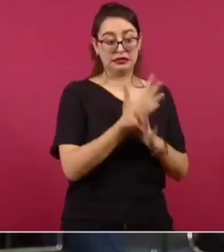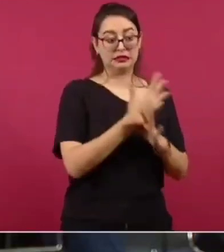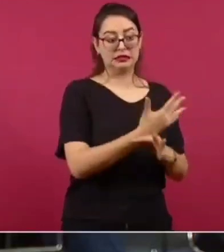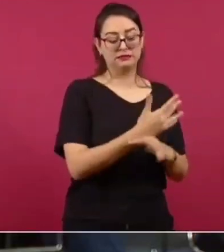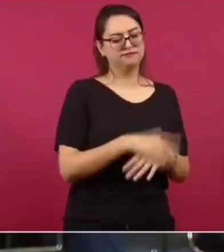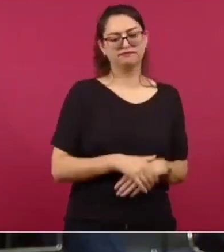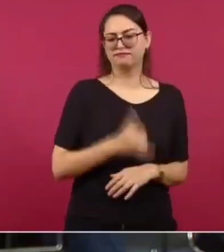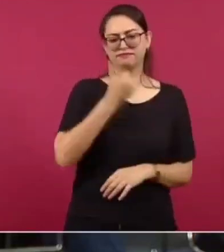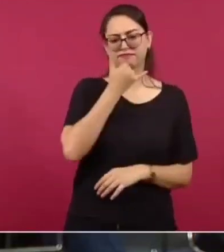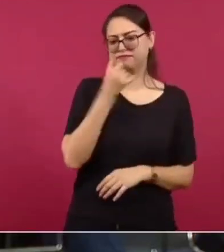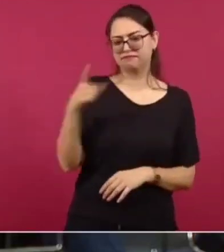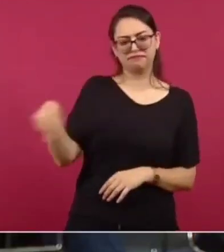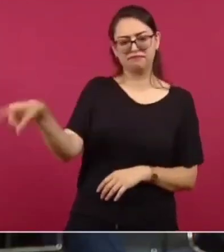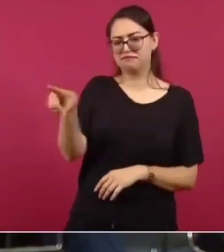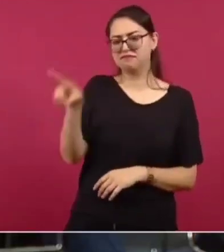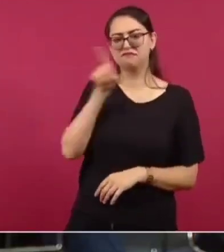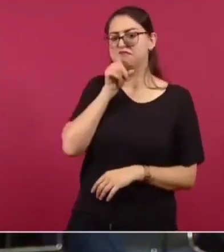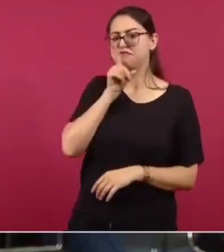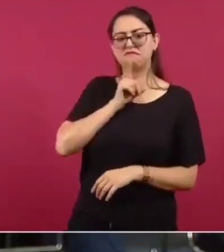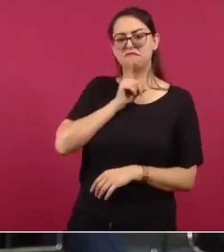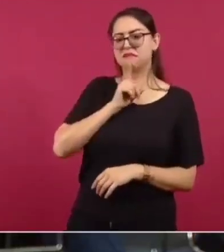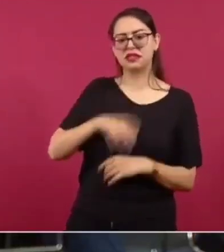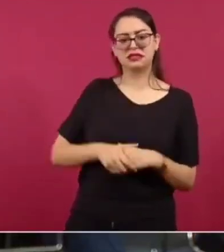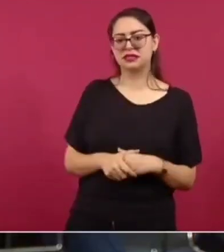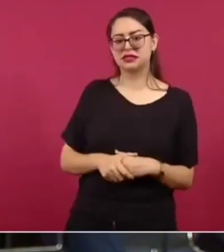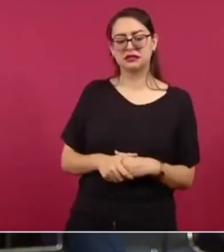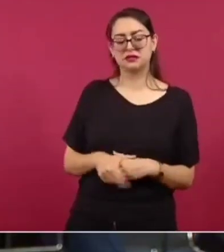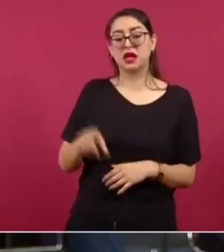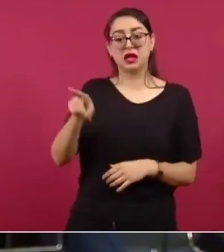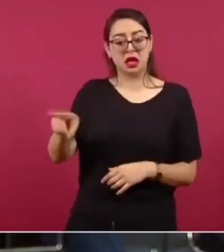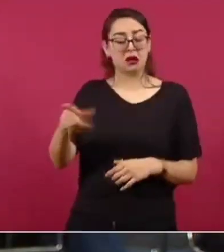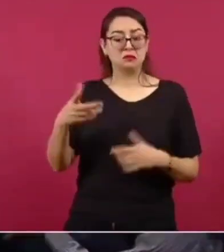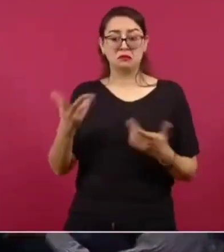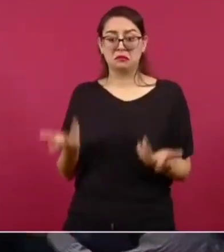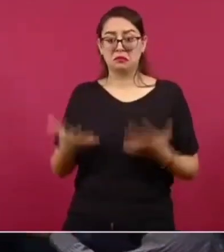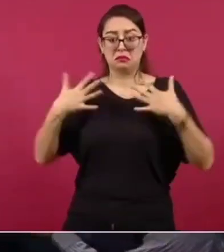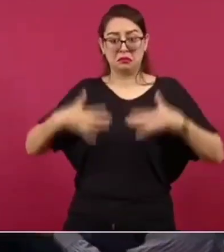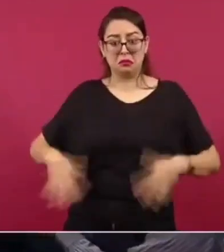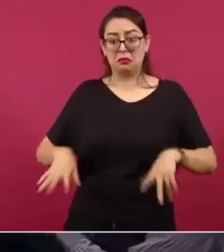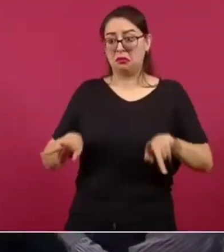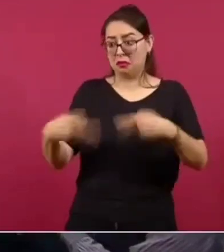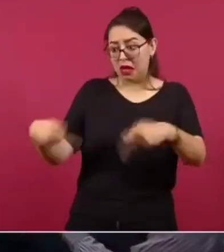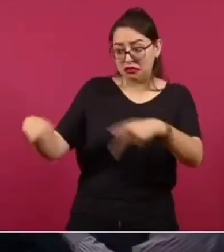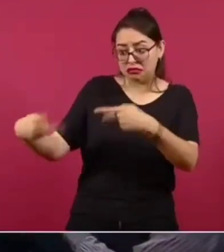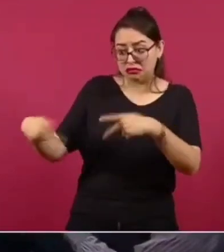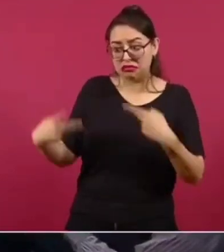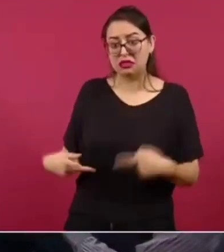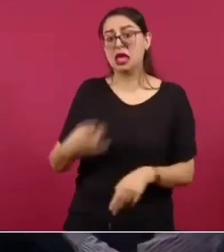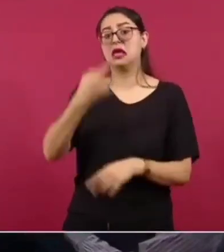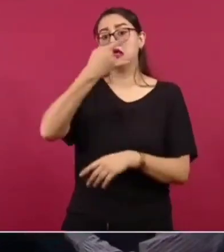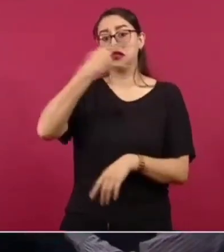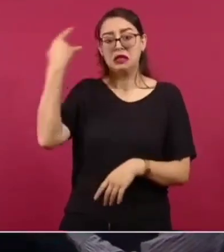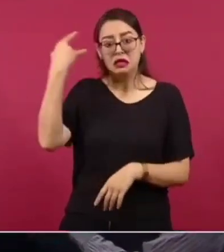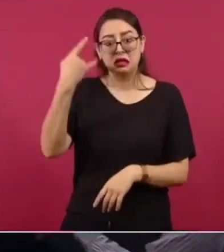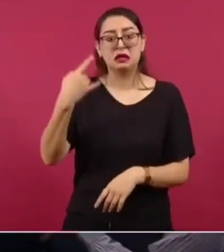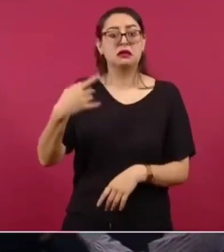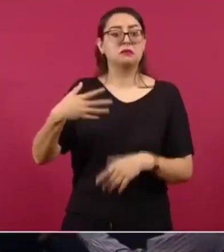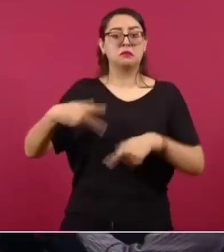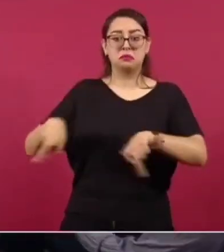mentirosas, que además pueden irse a vender trajes de baño, tupperware, pero que no